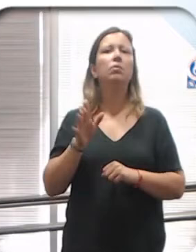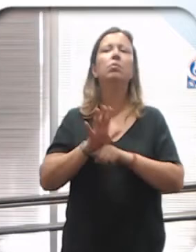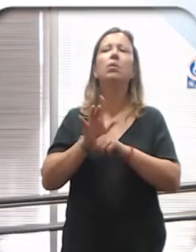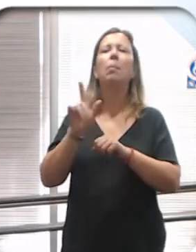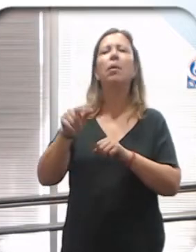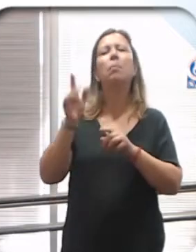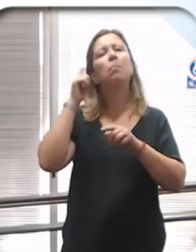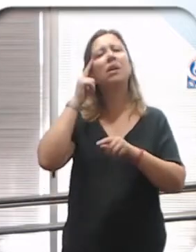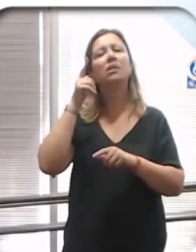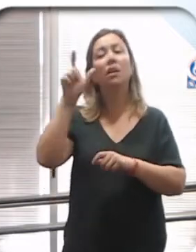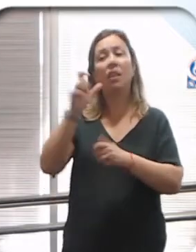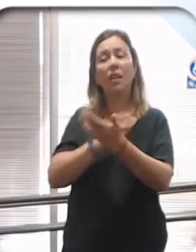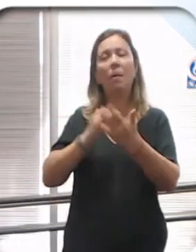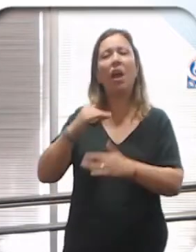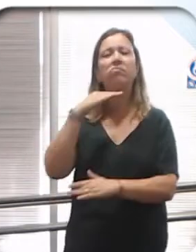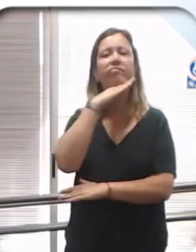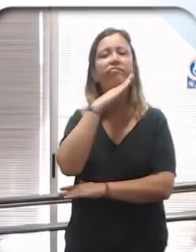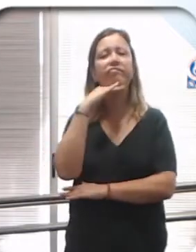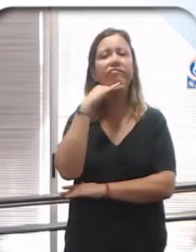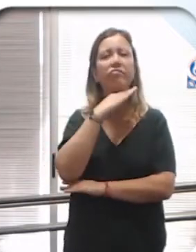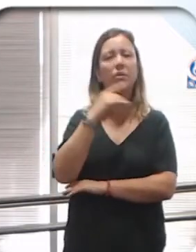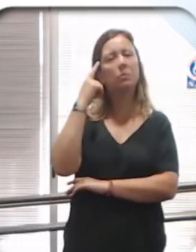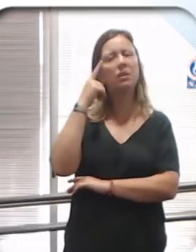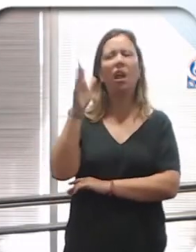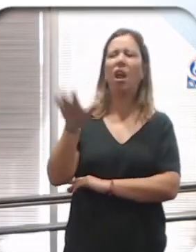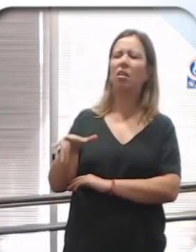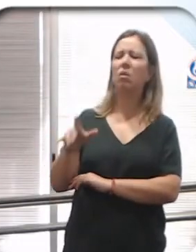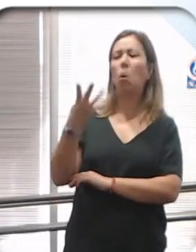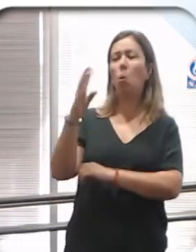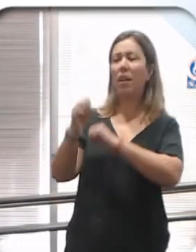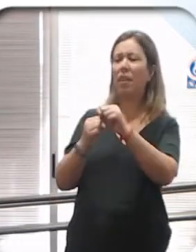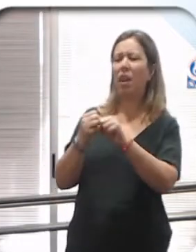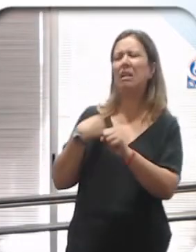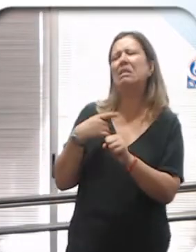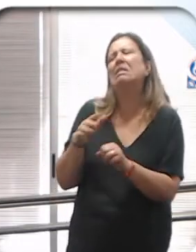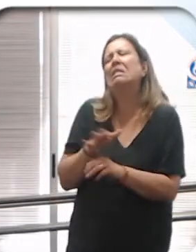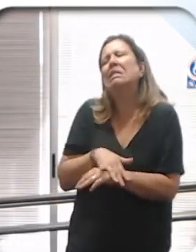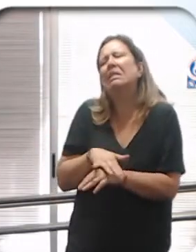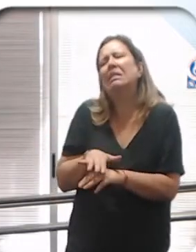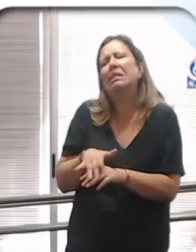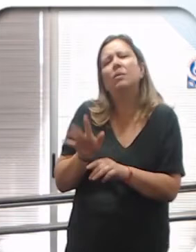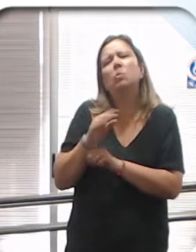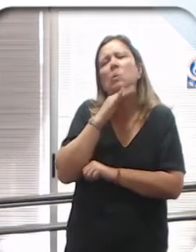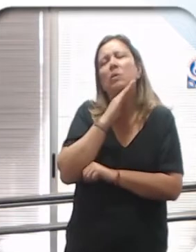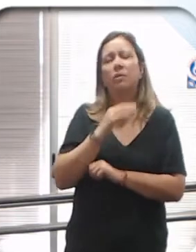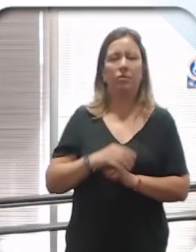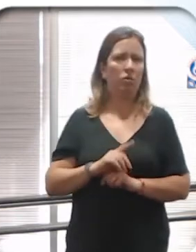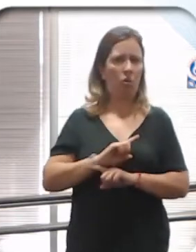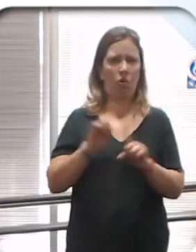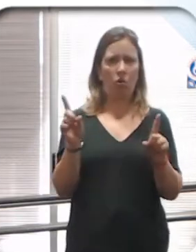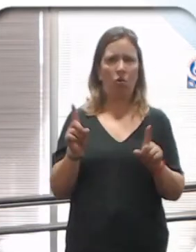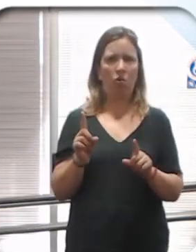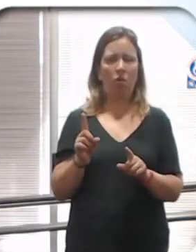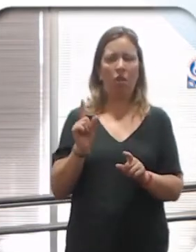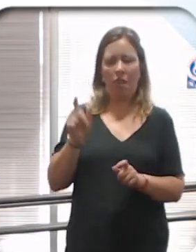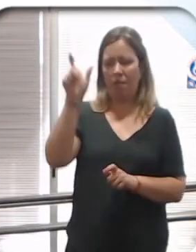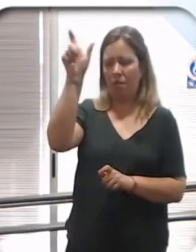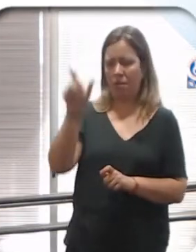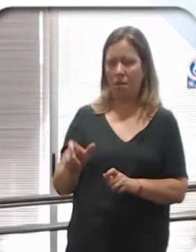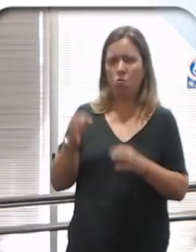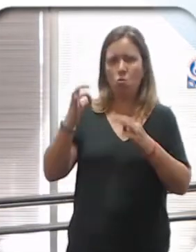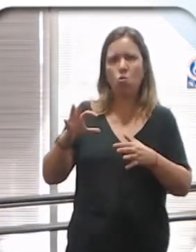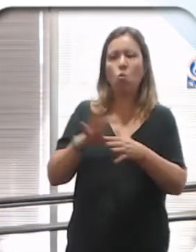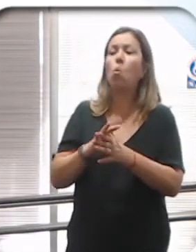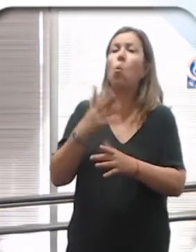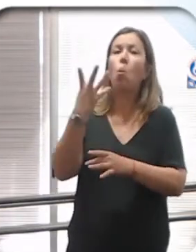Son infantilizados. Parecen niños, están en 40, pero los tratan como... No. Tratémoslo como